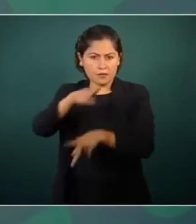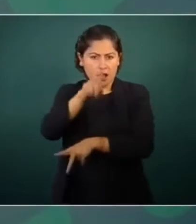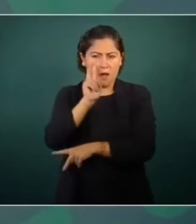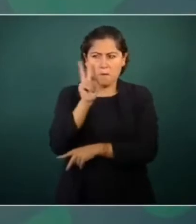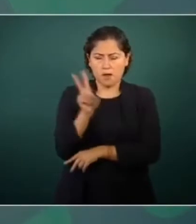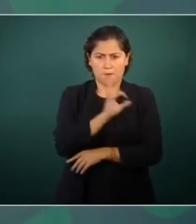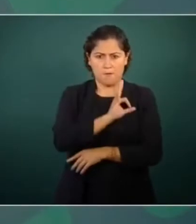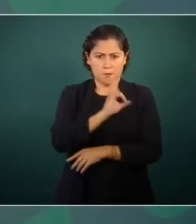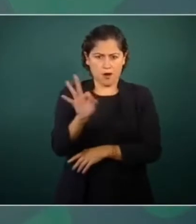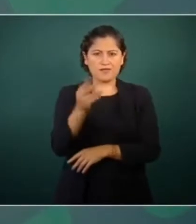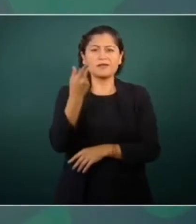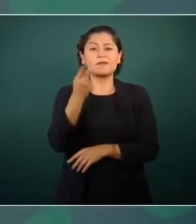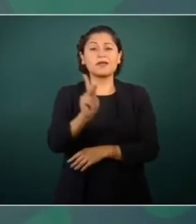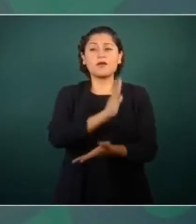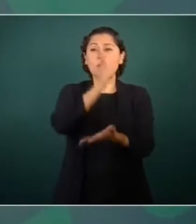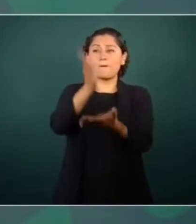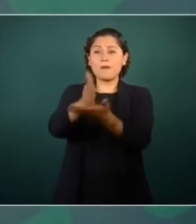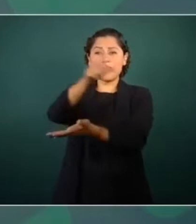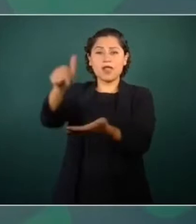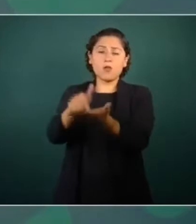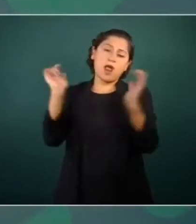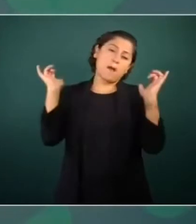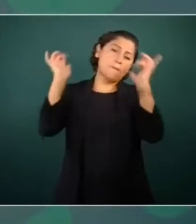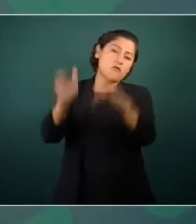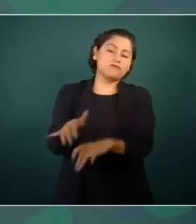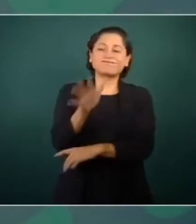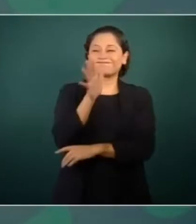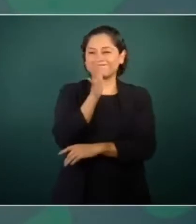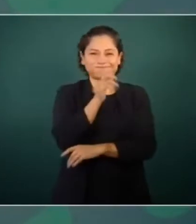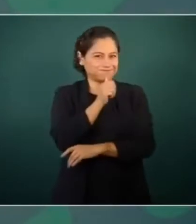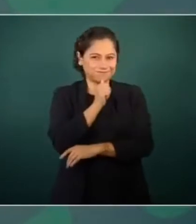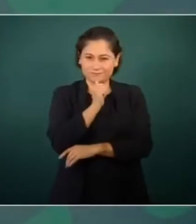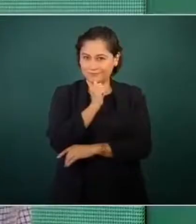llevar a cabo. Ahora, porque si no podemos